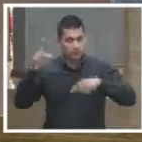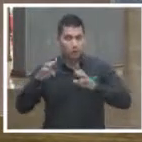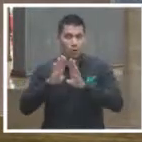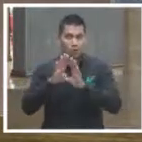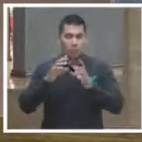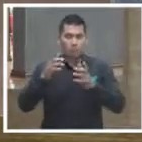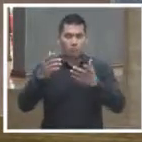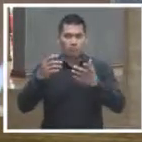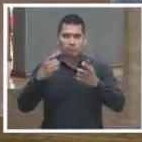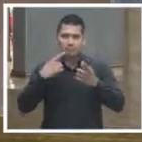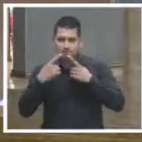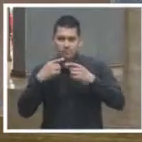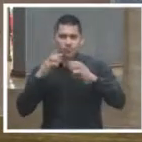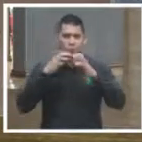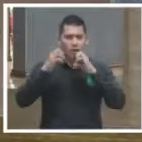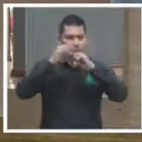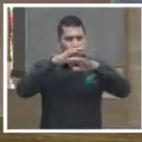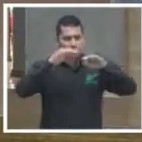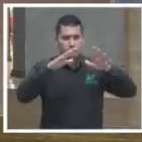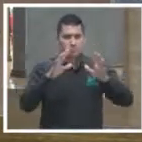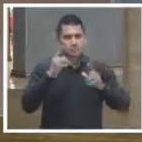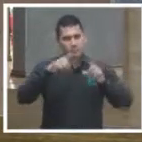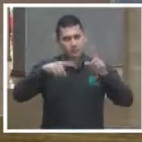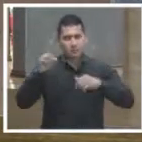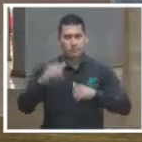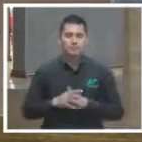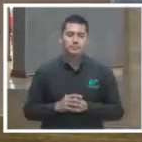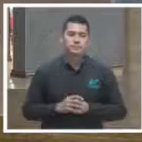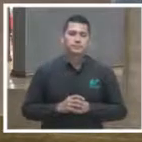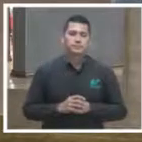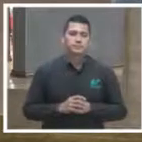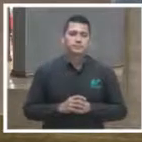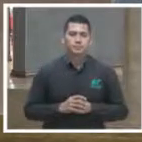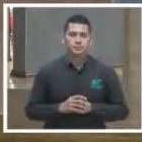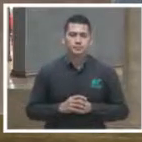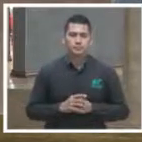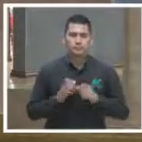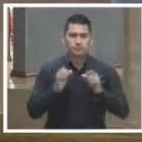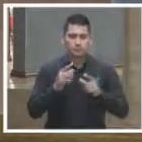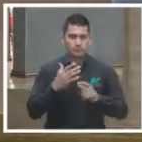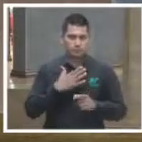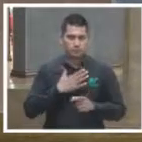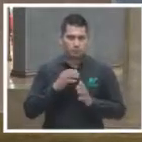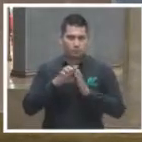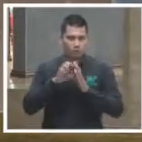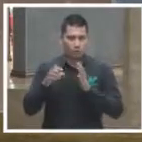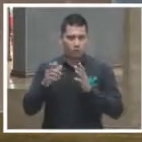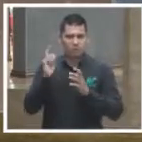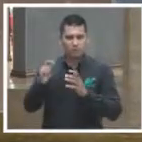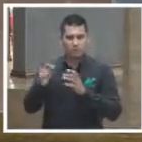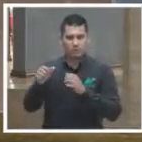comunica ahí ahora no se trata me parece que de una sustitución